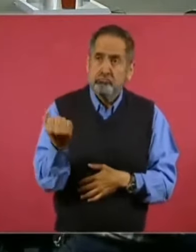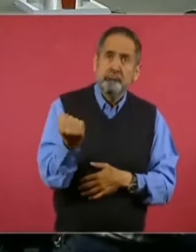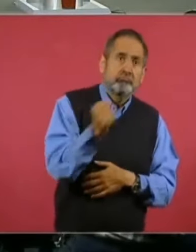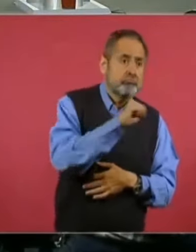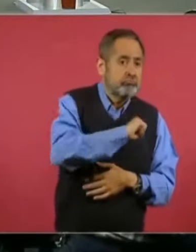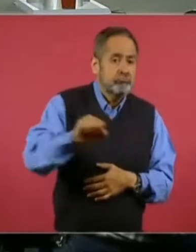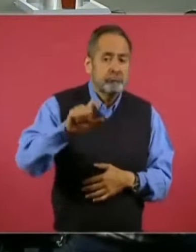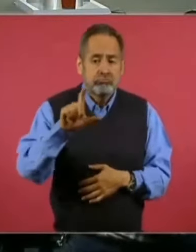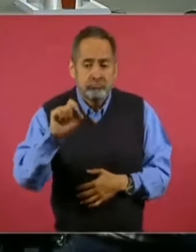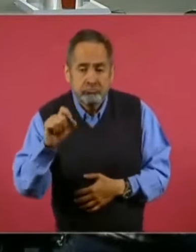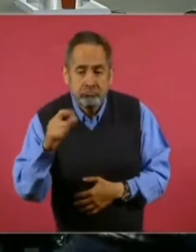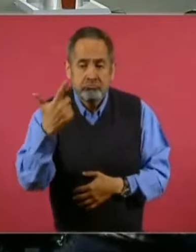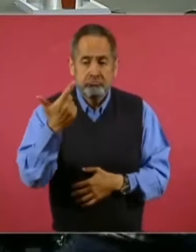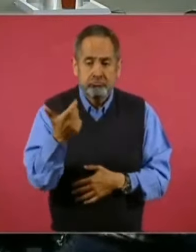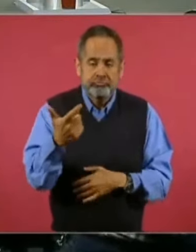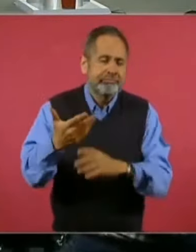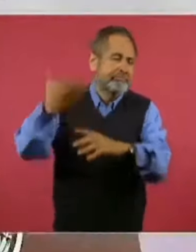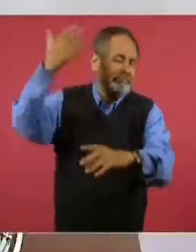pesos.